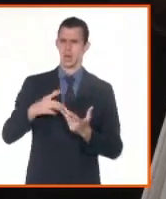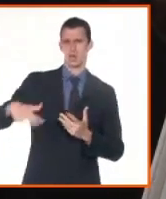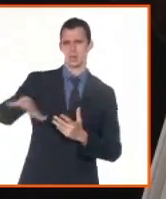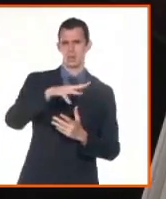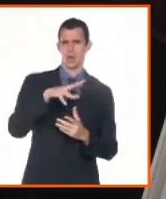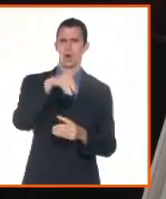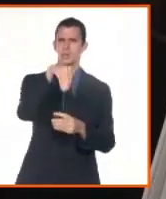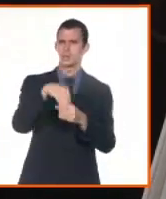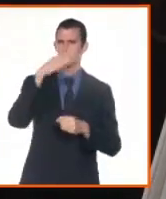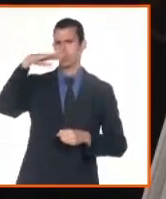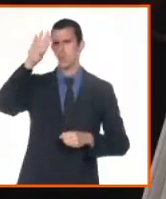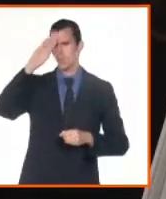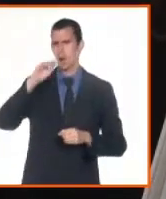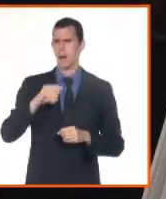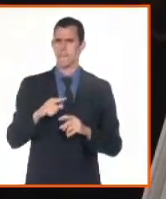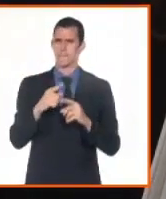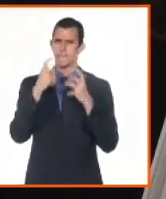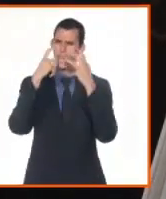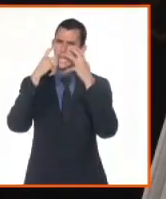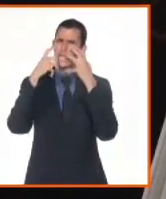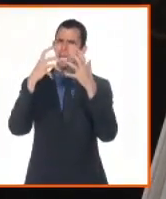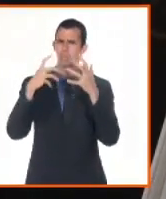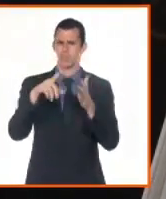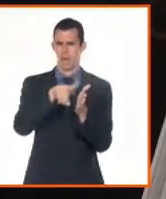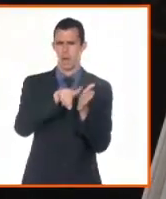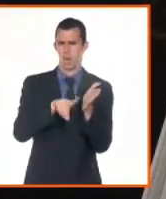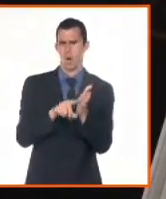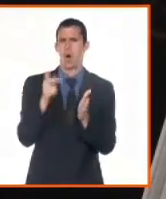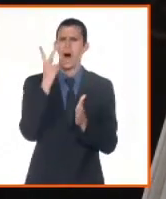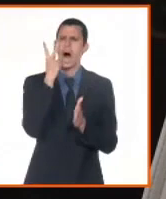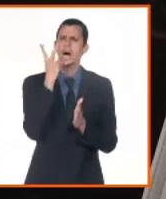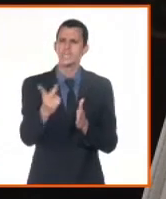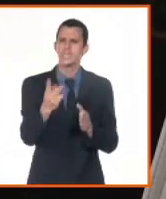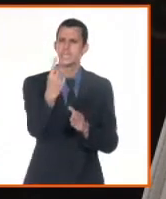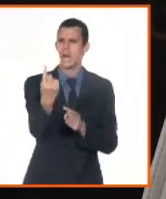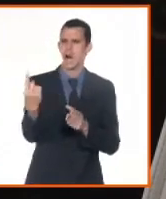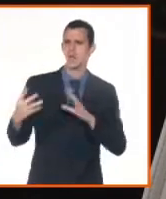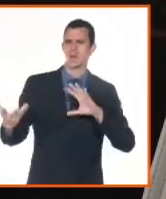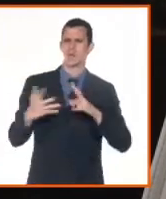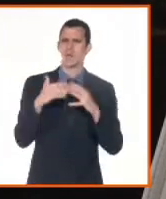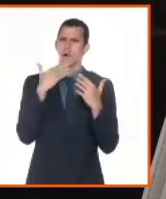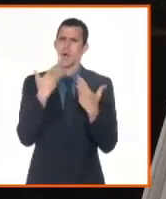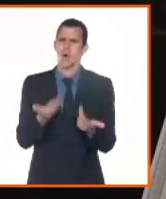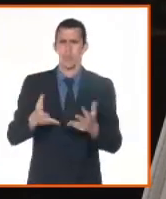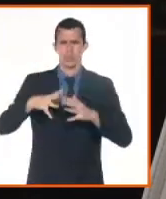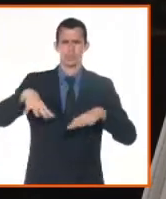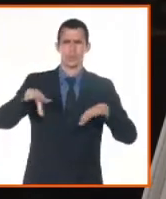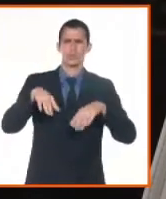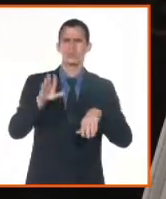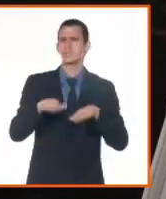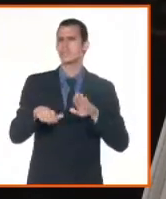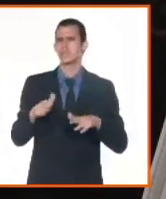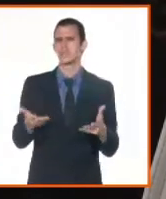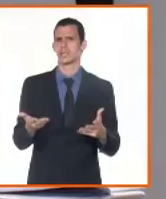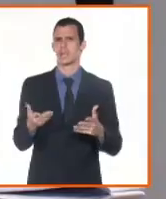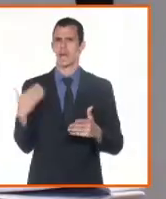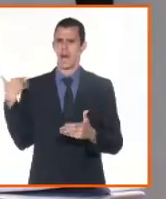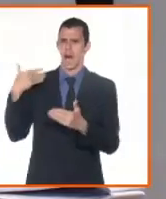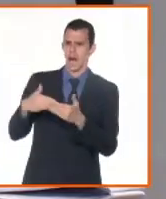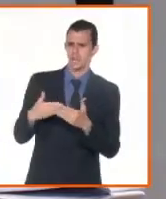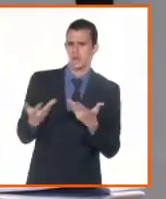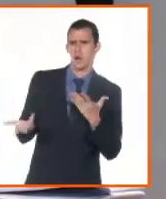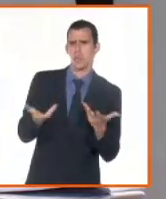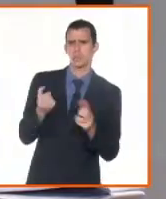todo para los ciudadanos, el registro de sus bienes inmuebles? ¿Cuánto se ha avanzado? ¿Cuánto falta por hacer en ese sentido?